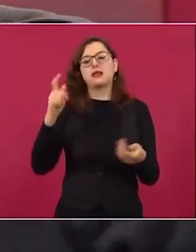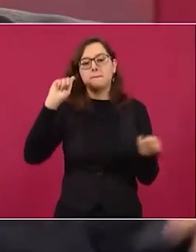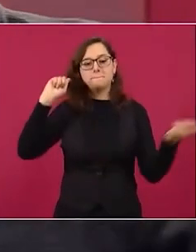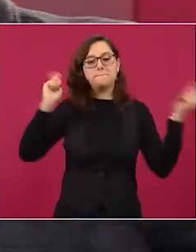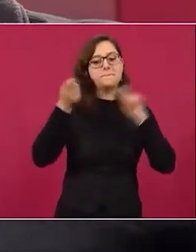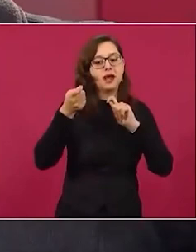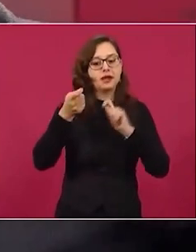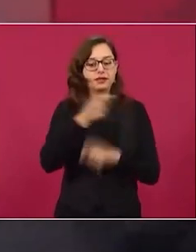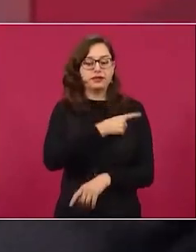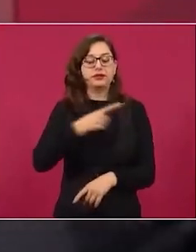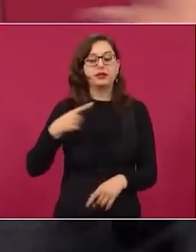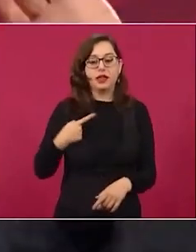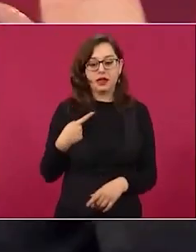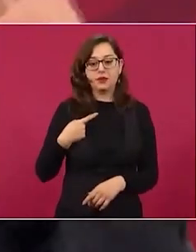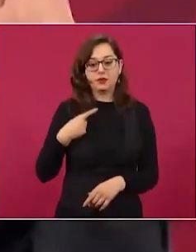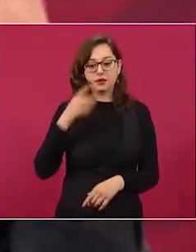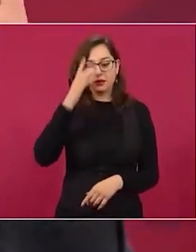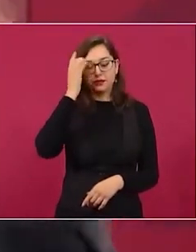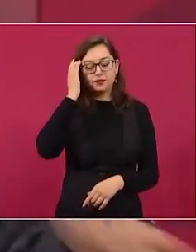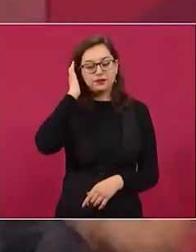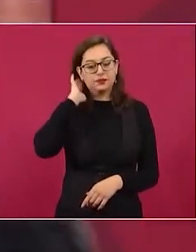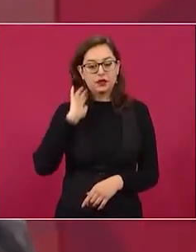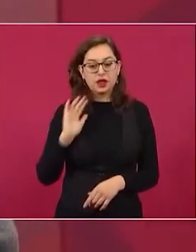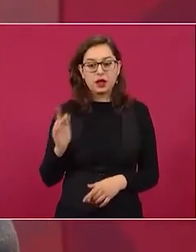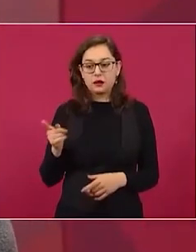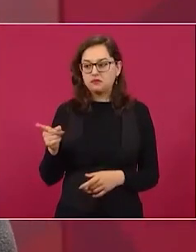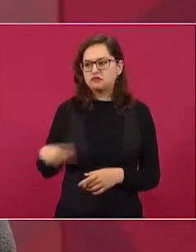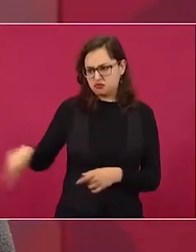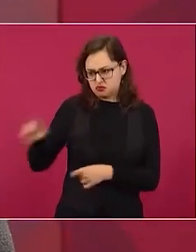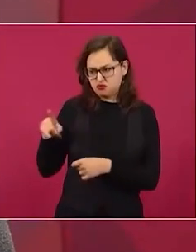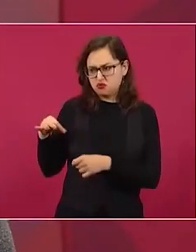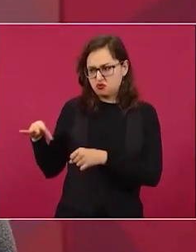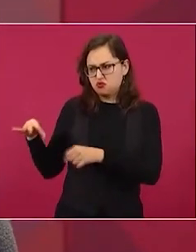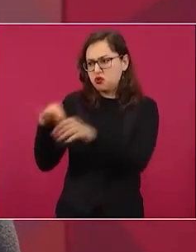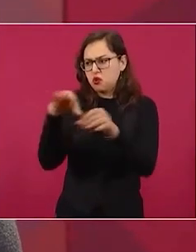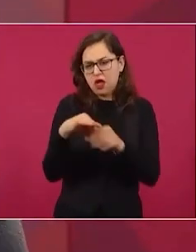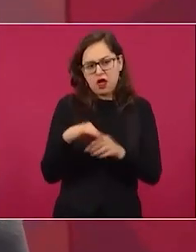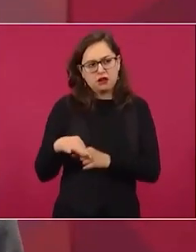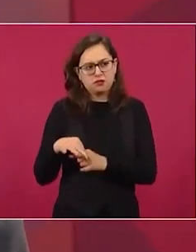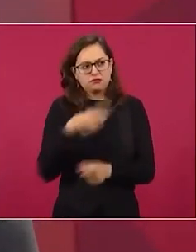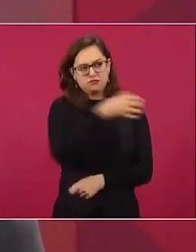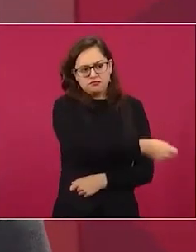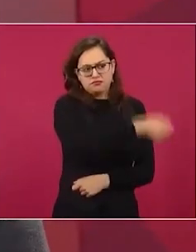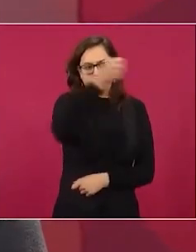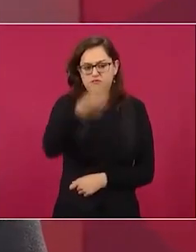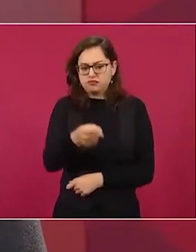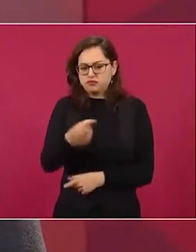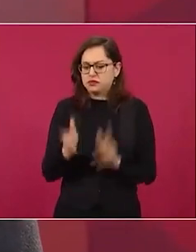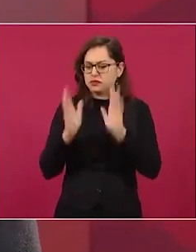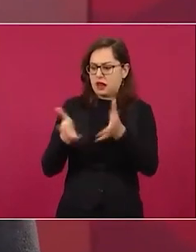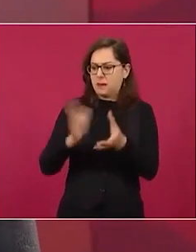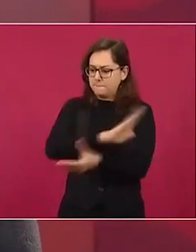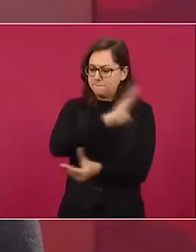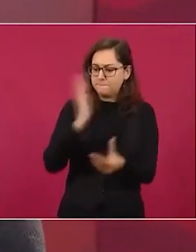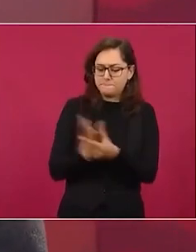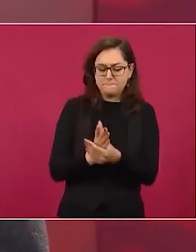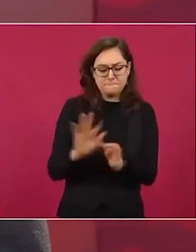nada más se les convoca cuando hay elecciones para cumplir el expediente.